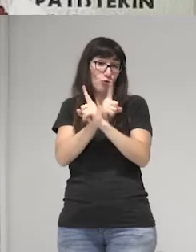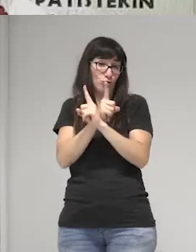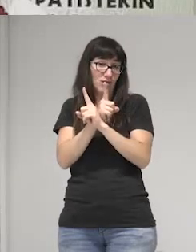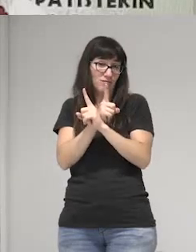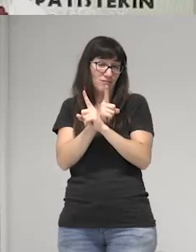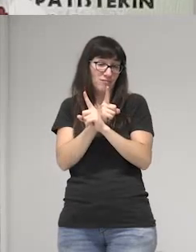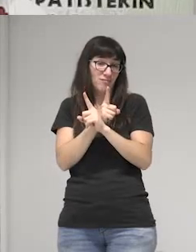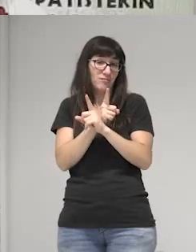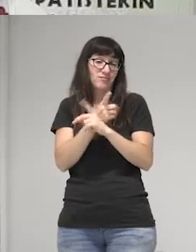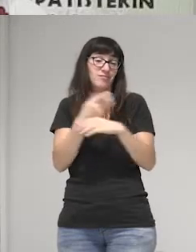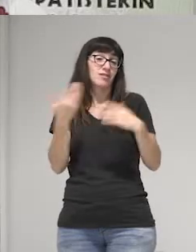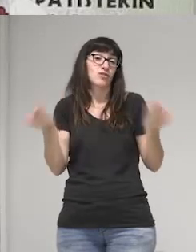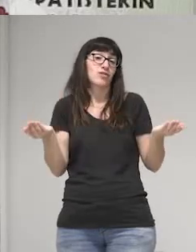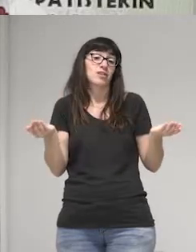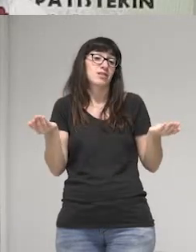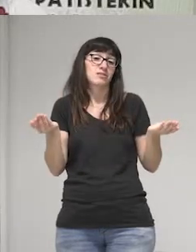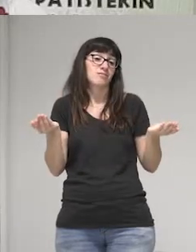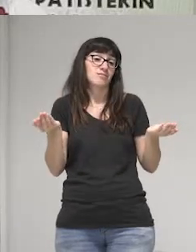entonces